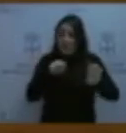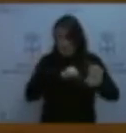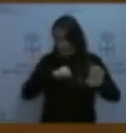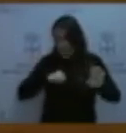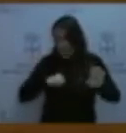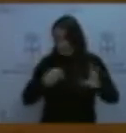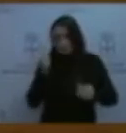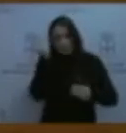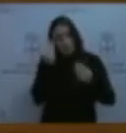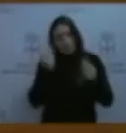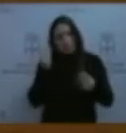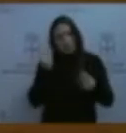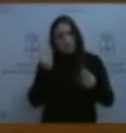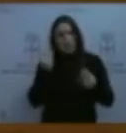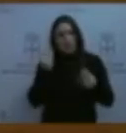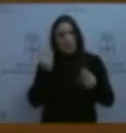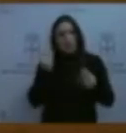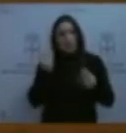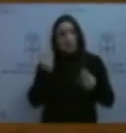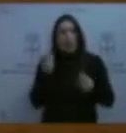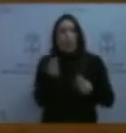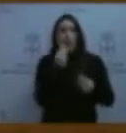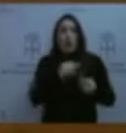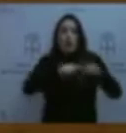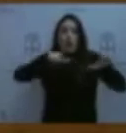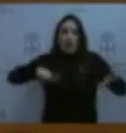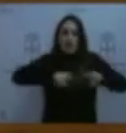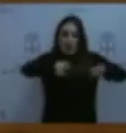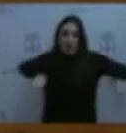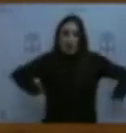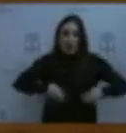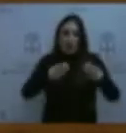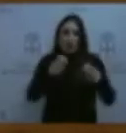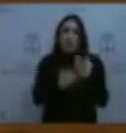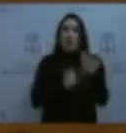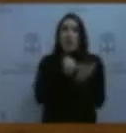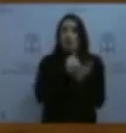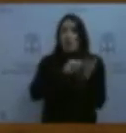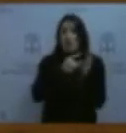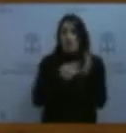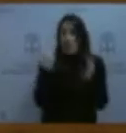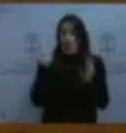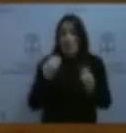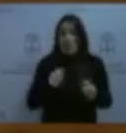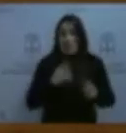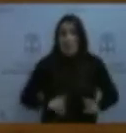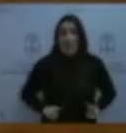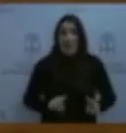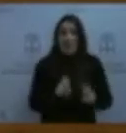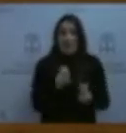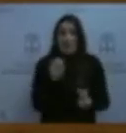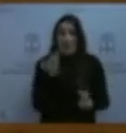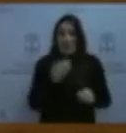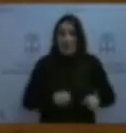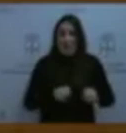es remodelar el comedor, recuperando el proyecto original del edificio, que además contaba con aproximadamente